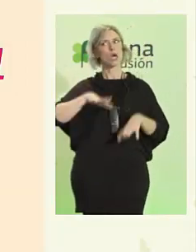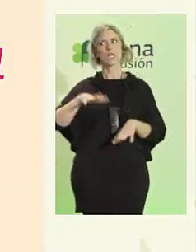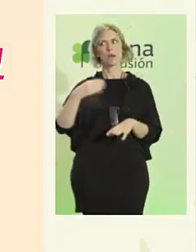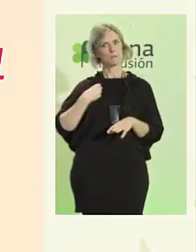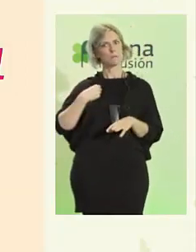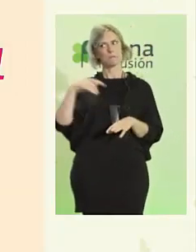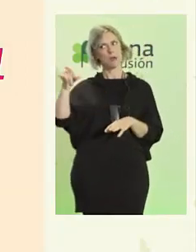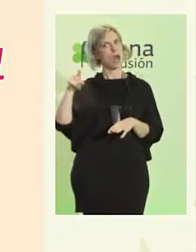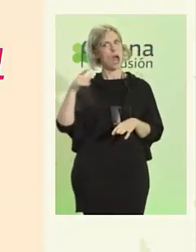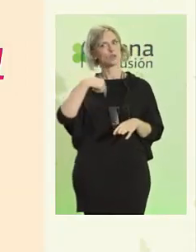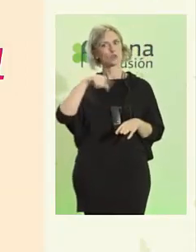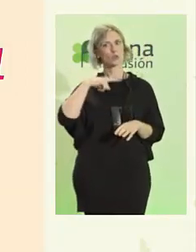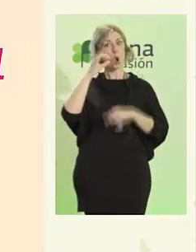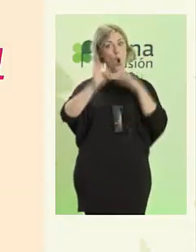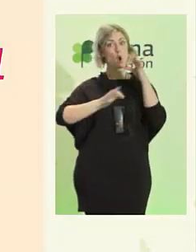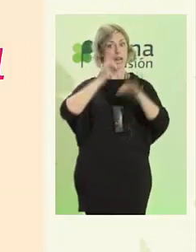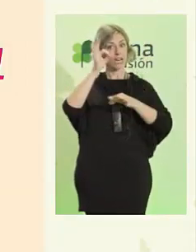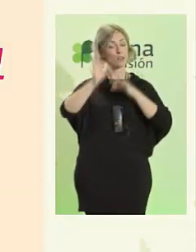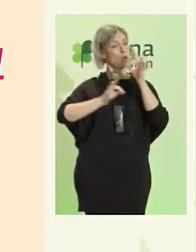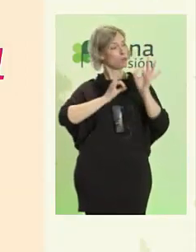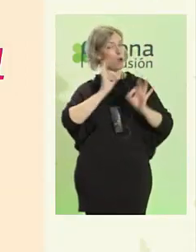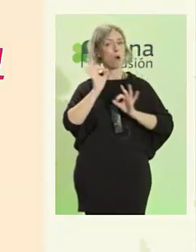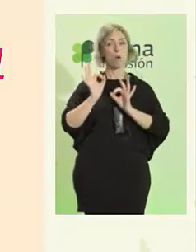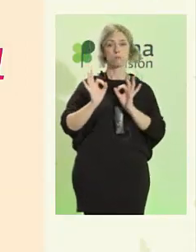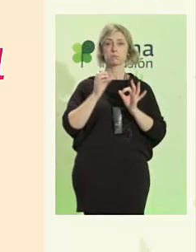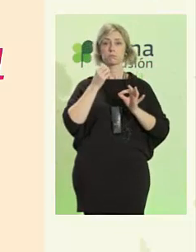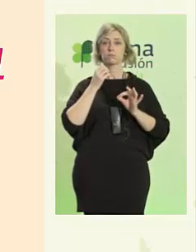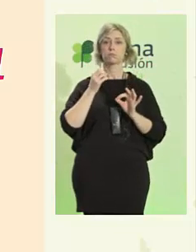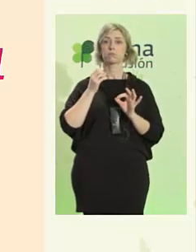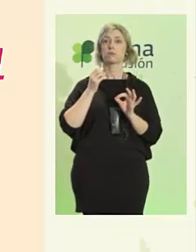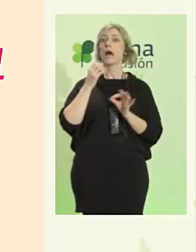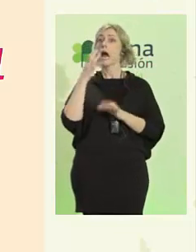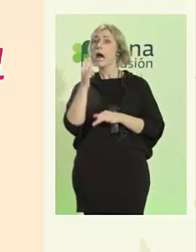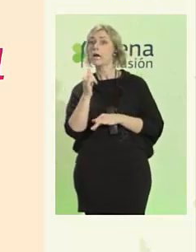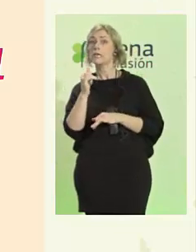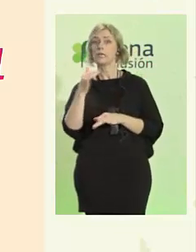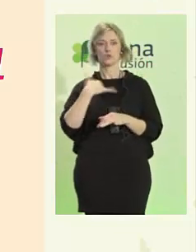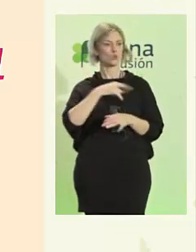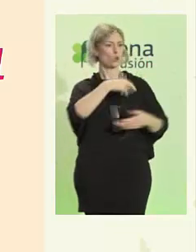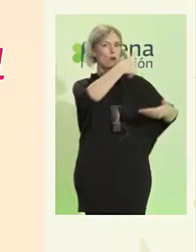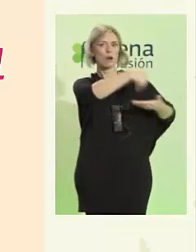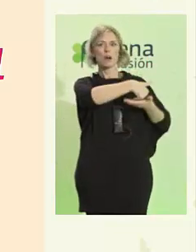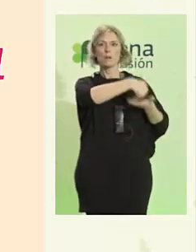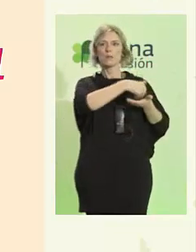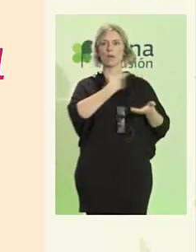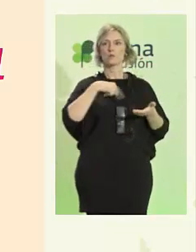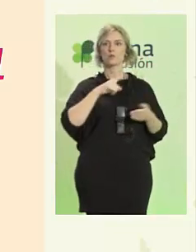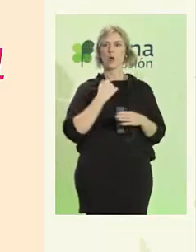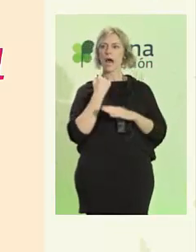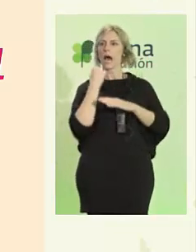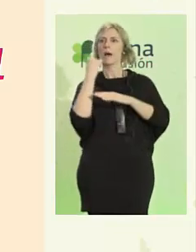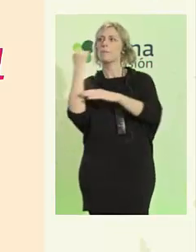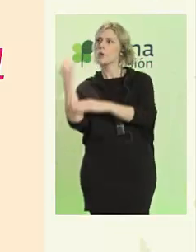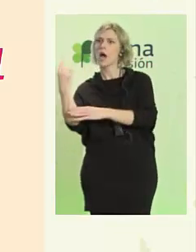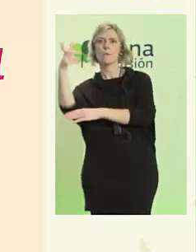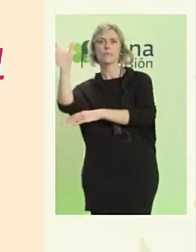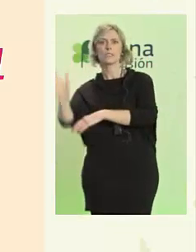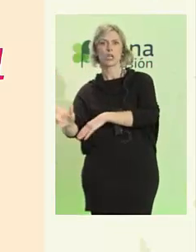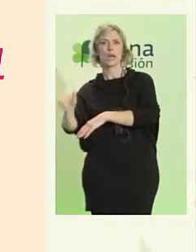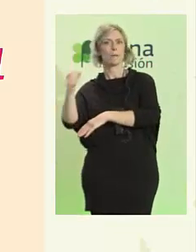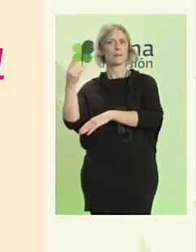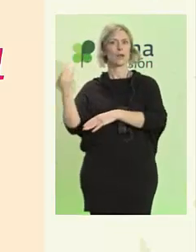una organización y nos pidieron que apoyáramos a una persona a que el sistema no sabía cómo apoyar.